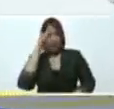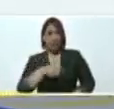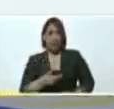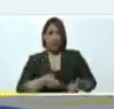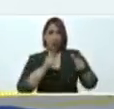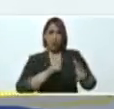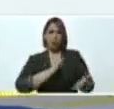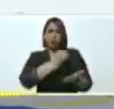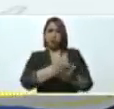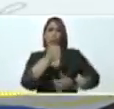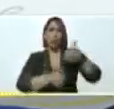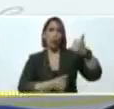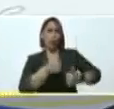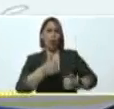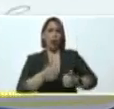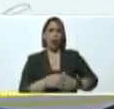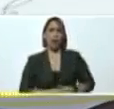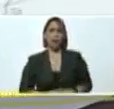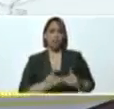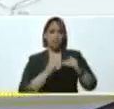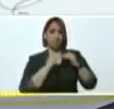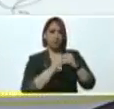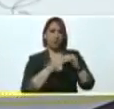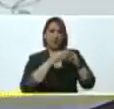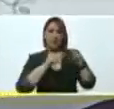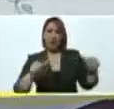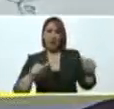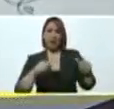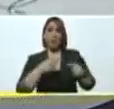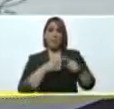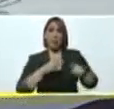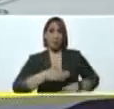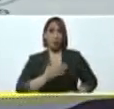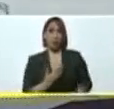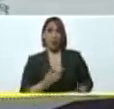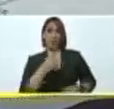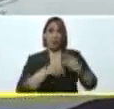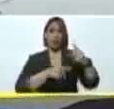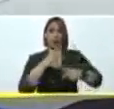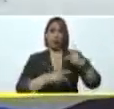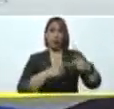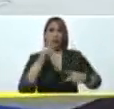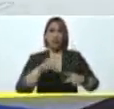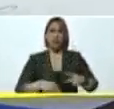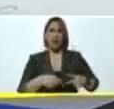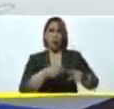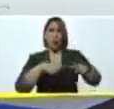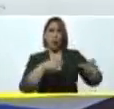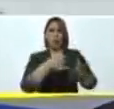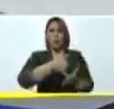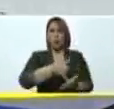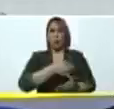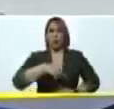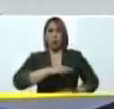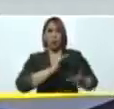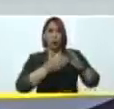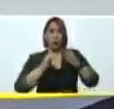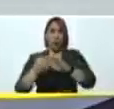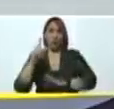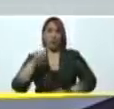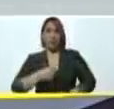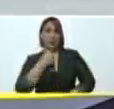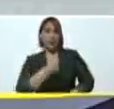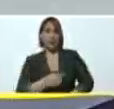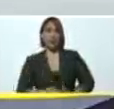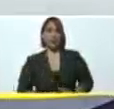identificar los terrenos para la producción y los sectores más vulnerables de nuestra comunidad. Queremos también decirle que